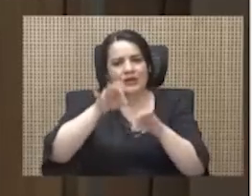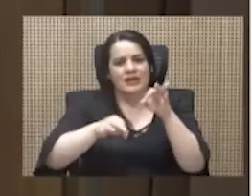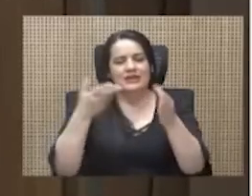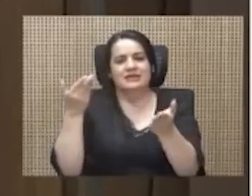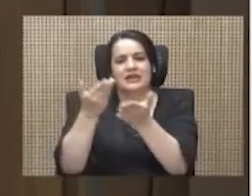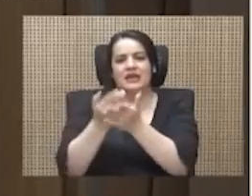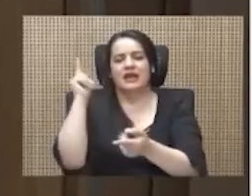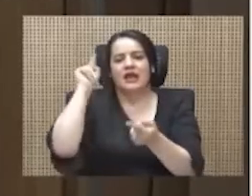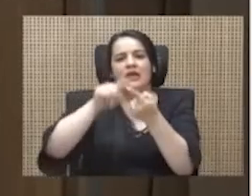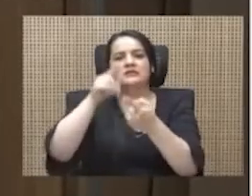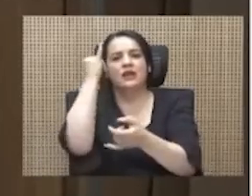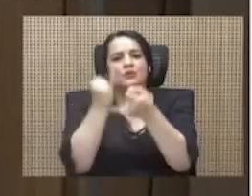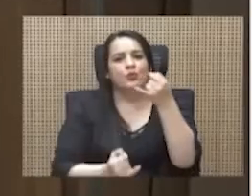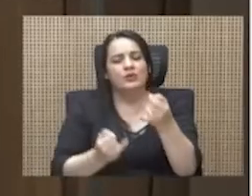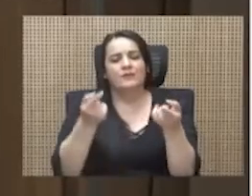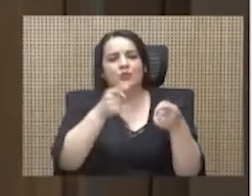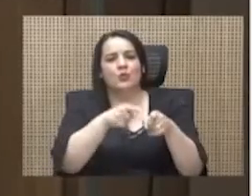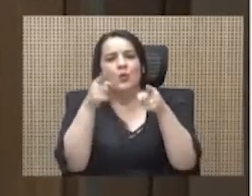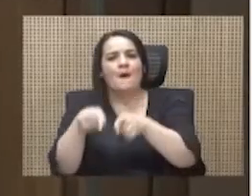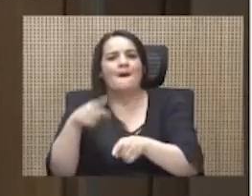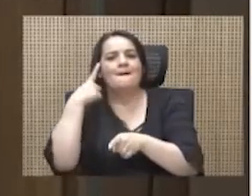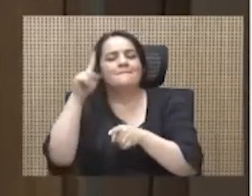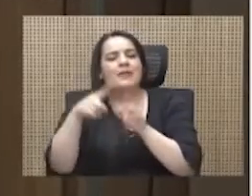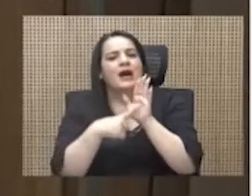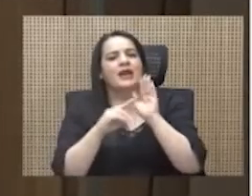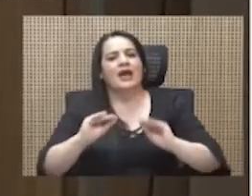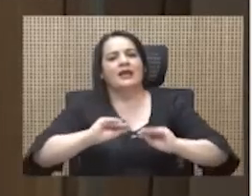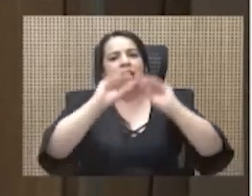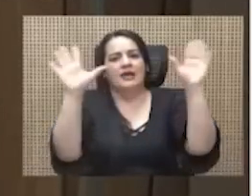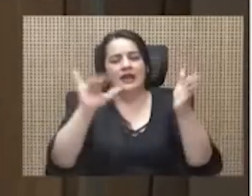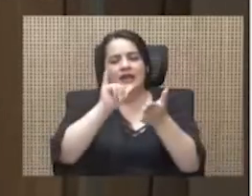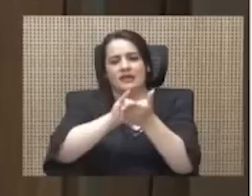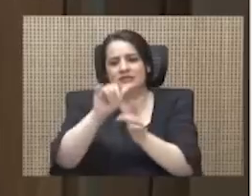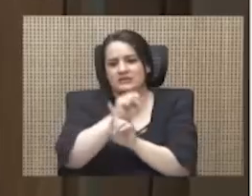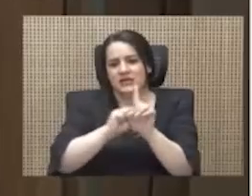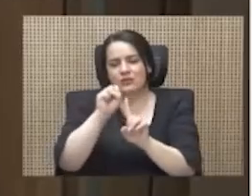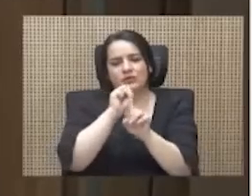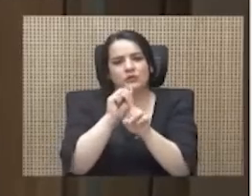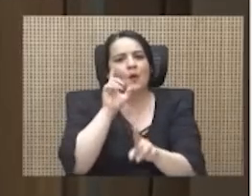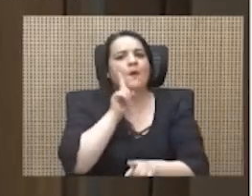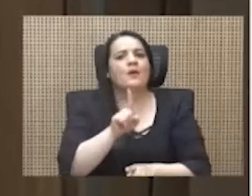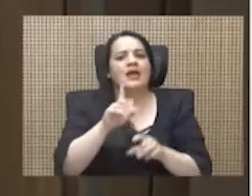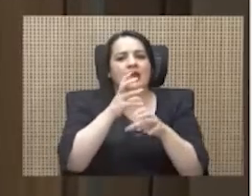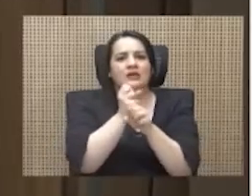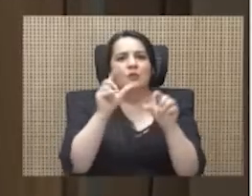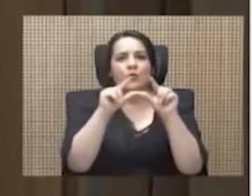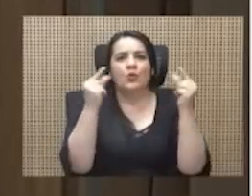últimas consecuencias para despejar esta cortina de humo generado por los grupitos.